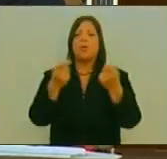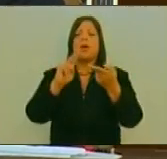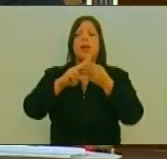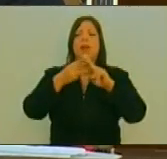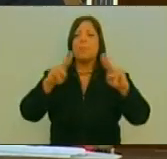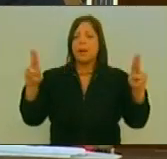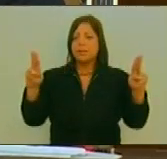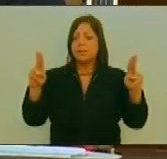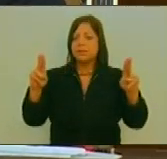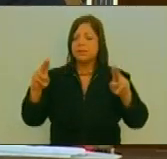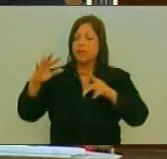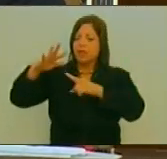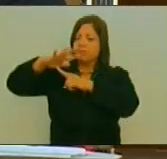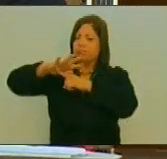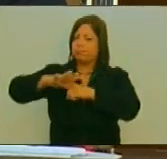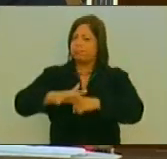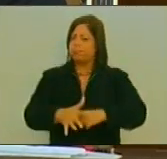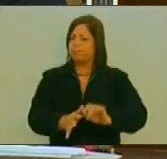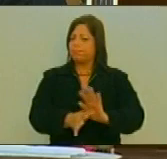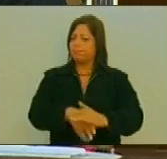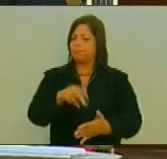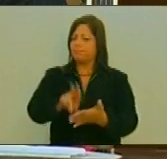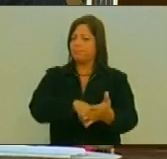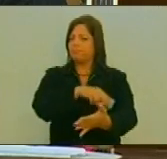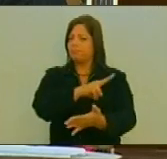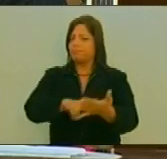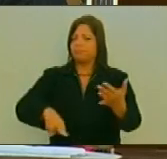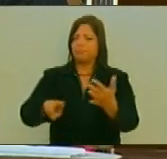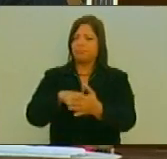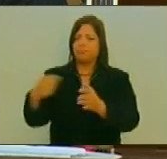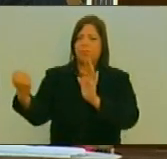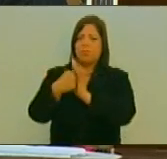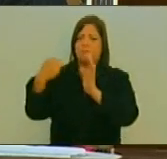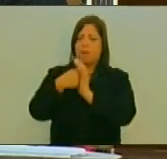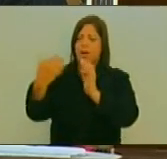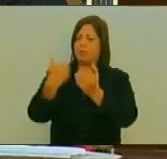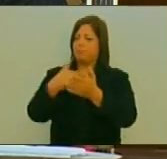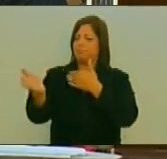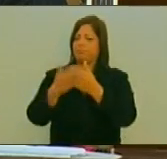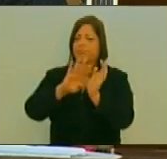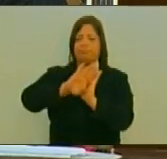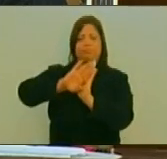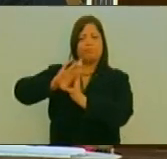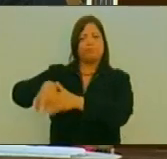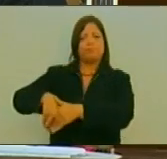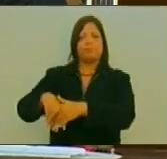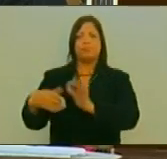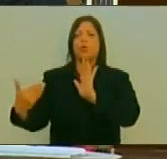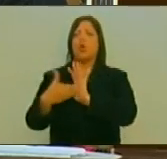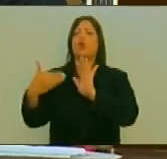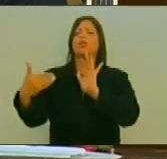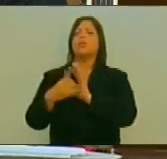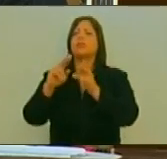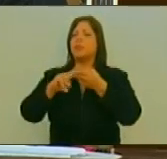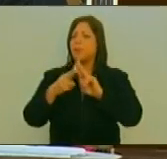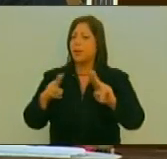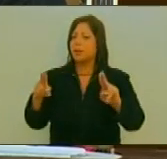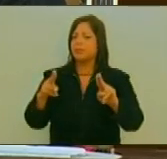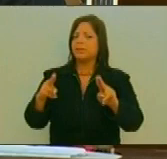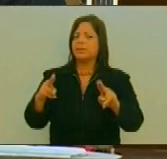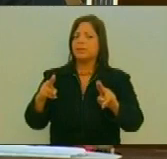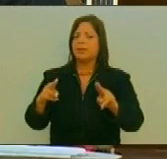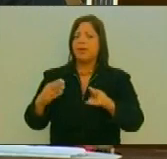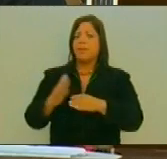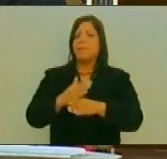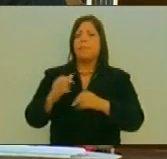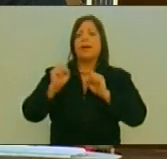Suprimir Los actos De agresión Y otros Que atenten Contra ella Fomentar Las